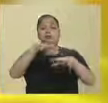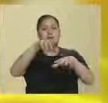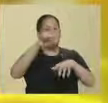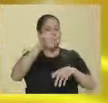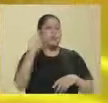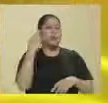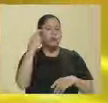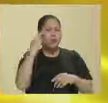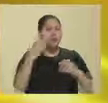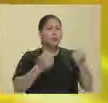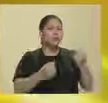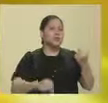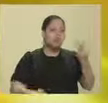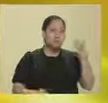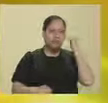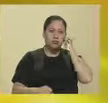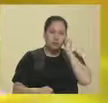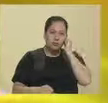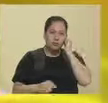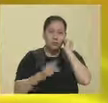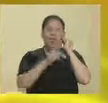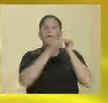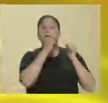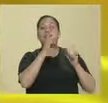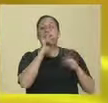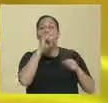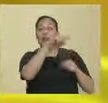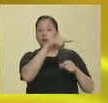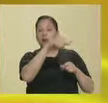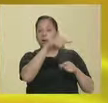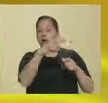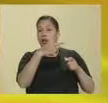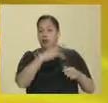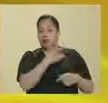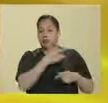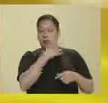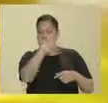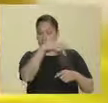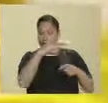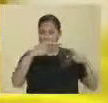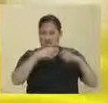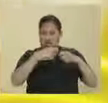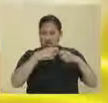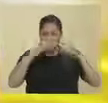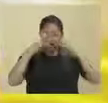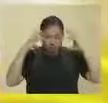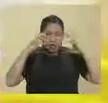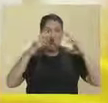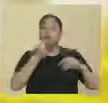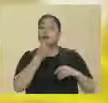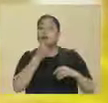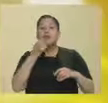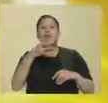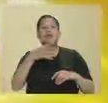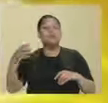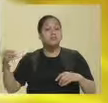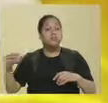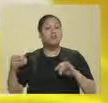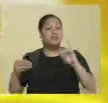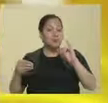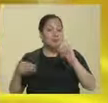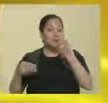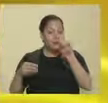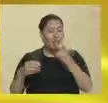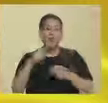el ruido, y entonces ese estrés evidentemente se contagia. Entonces, eso es lo